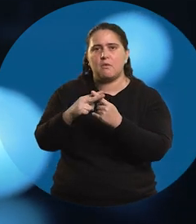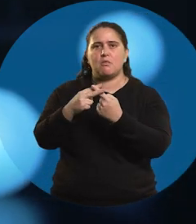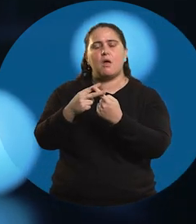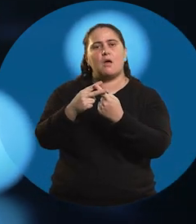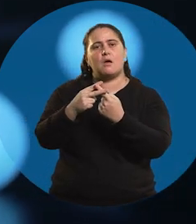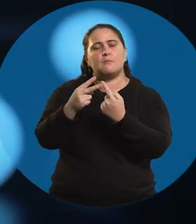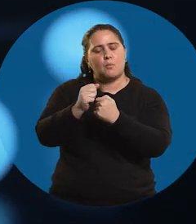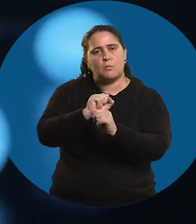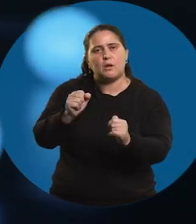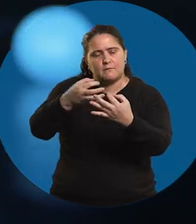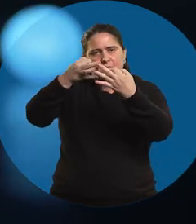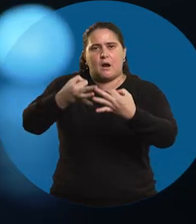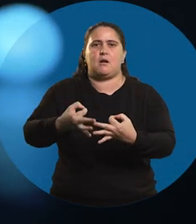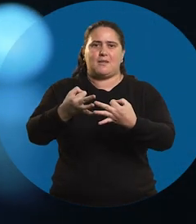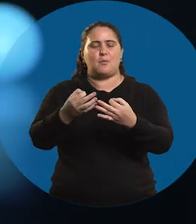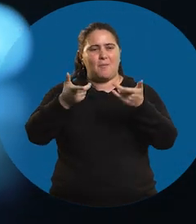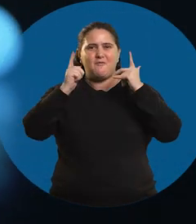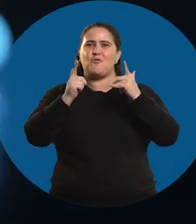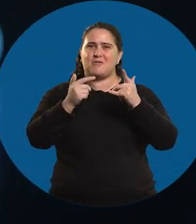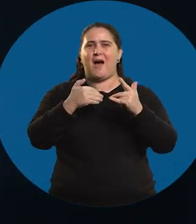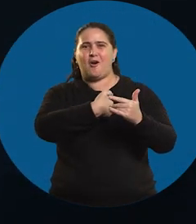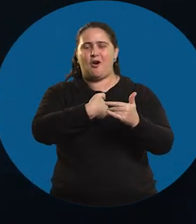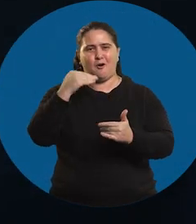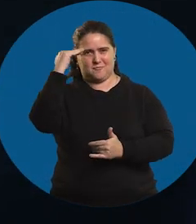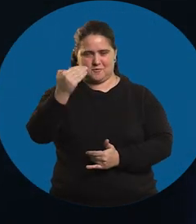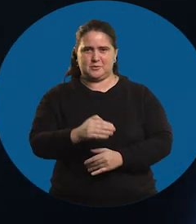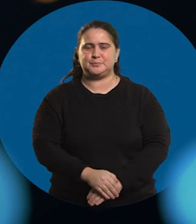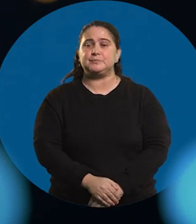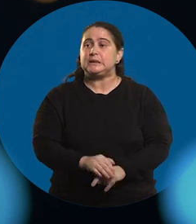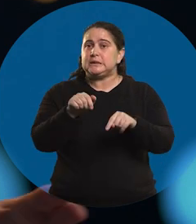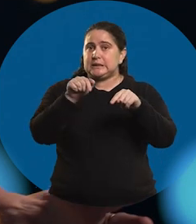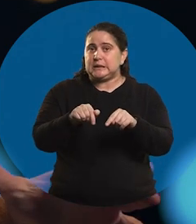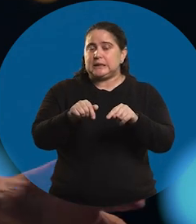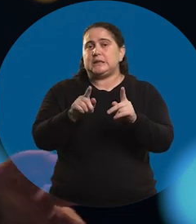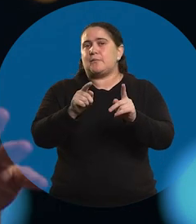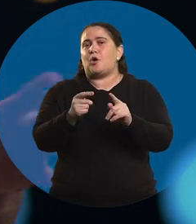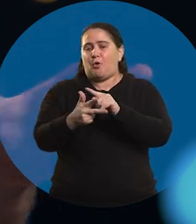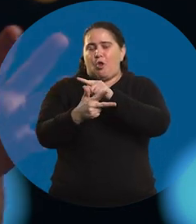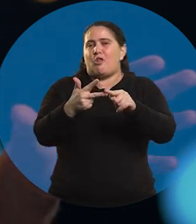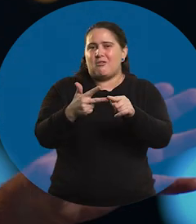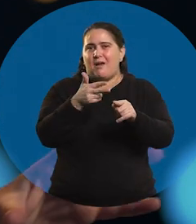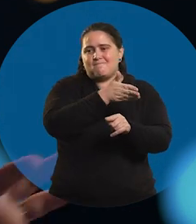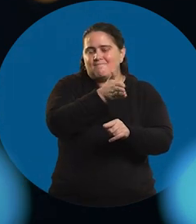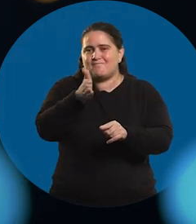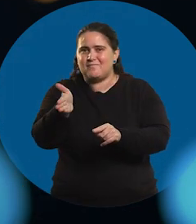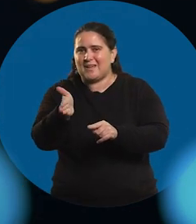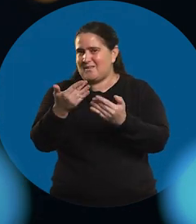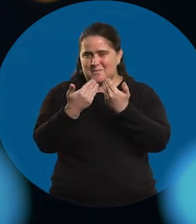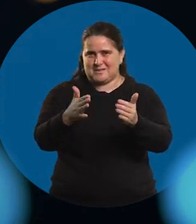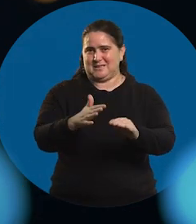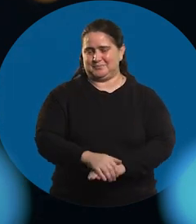herramientas para vos poder de verdad disfrutar de ese rol. Y bueno, ahí es como los tres lugares donde